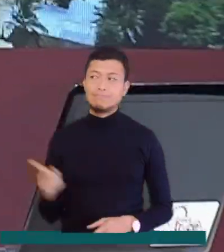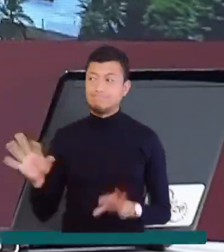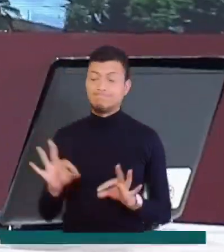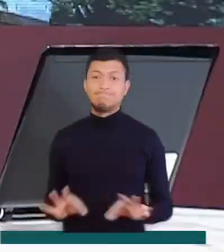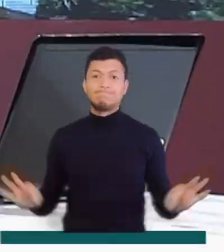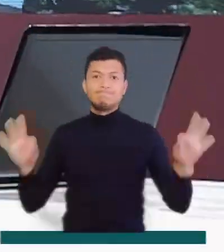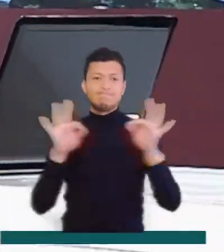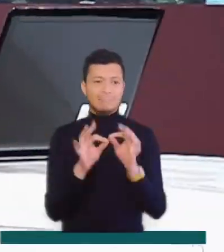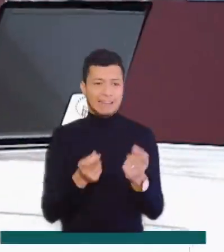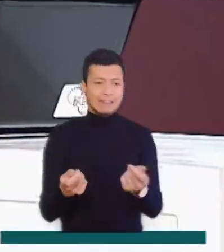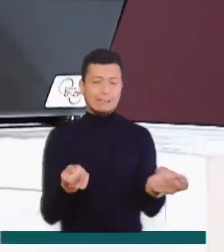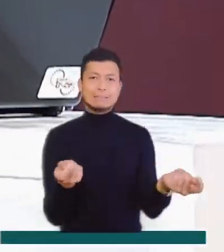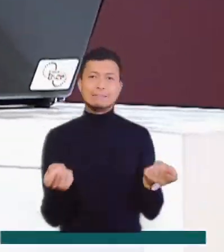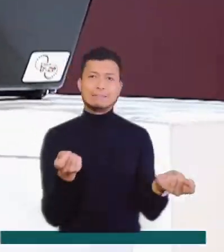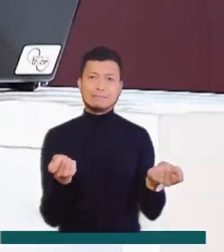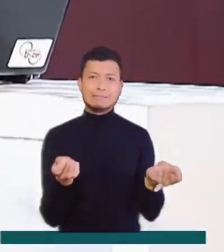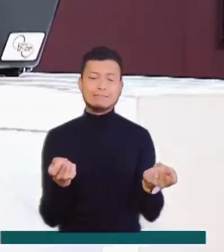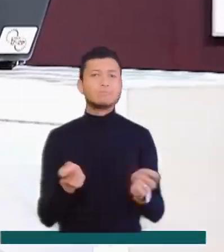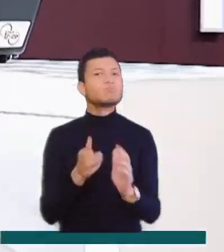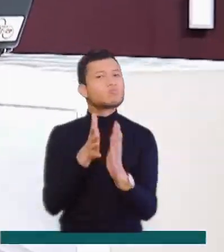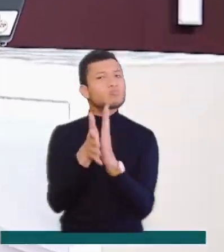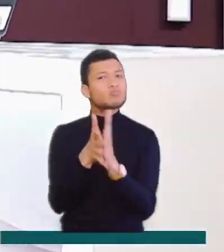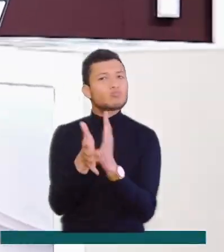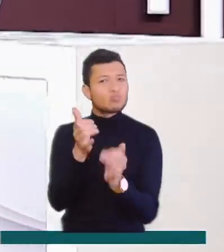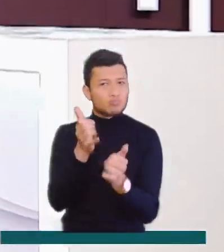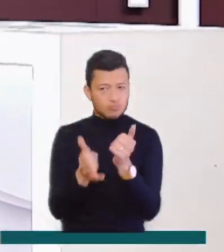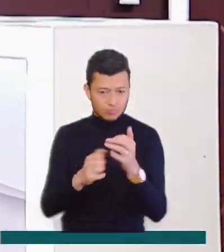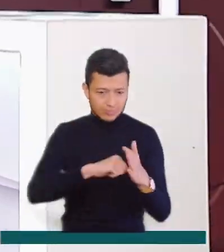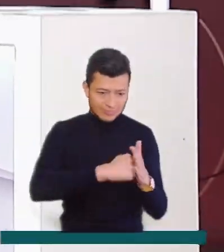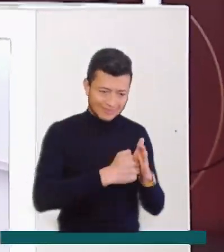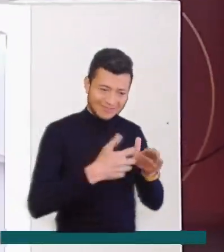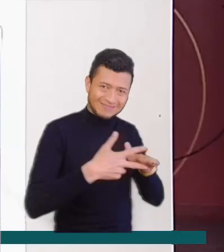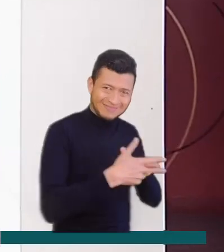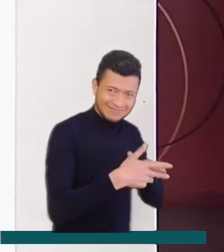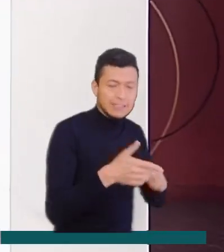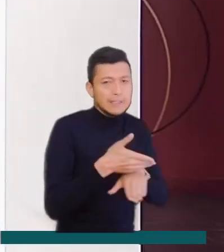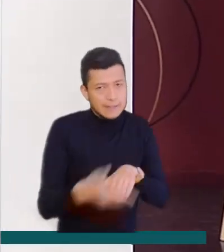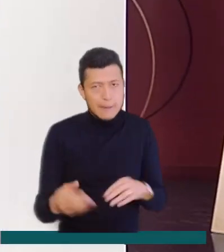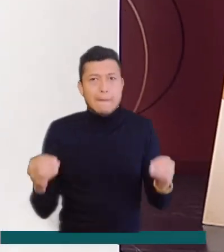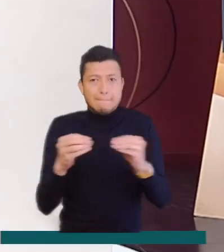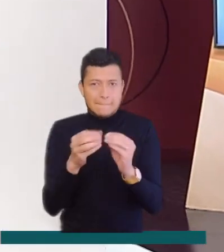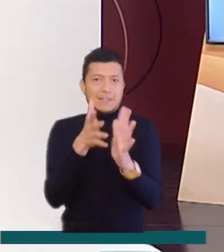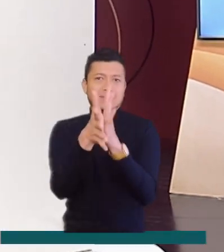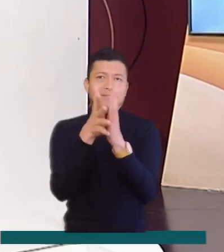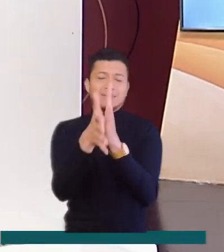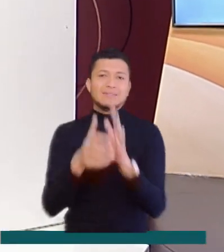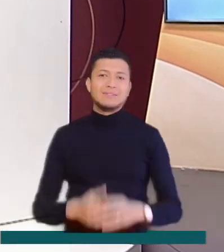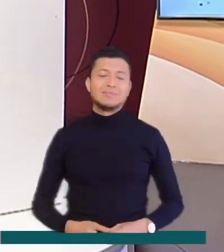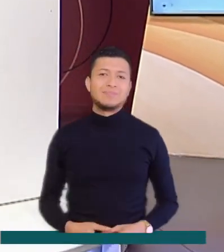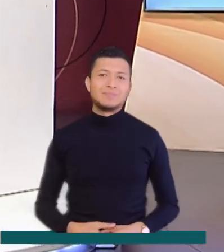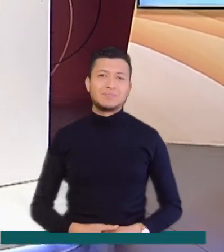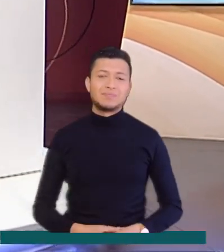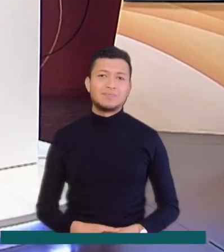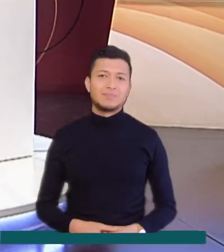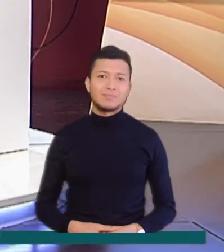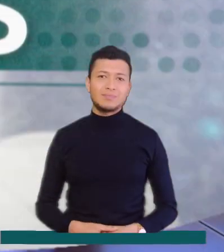La importancia de manejar muy bien el dinero. Con esta información nos vamos a una nueva pausa, pero en minutos volvemos con más información.